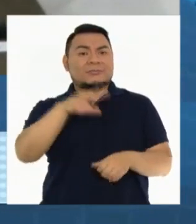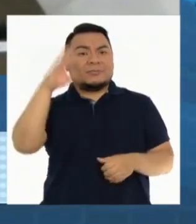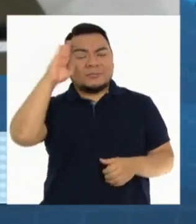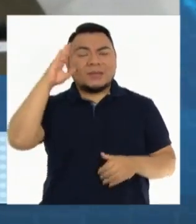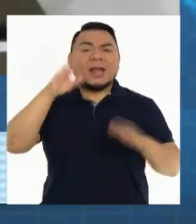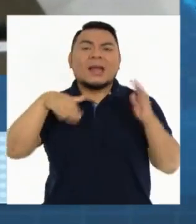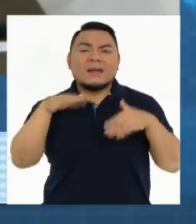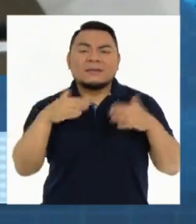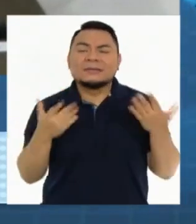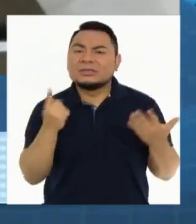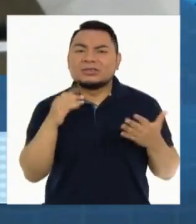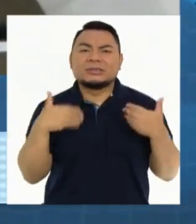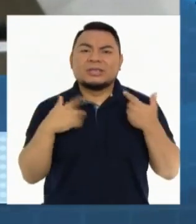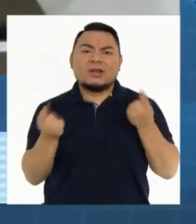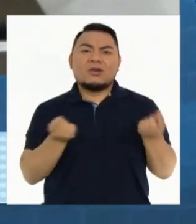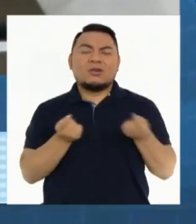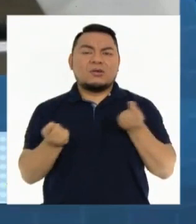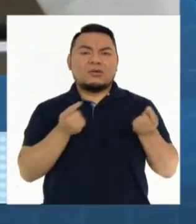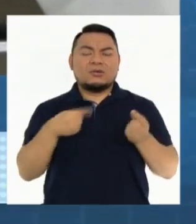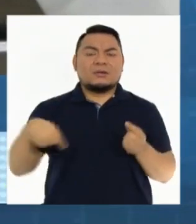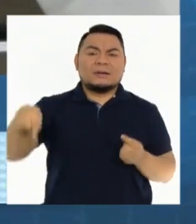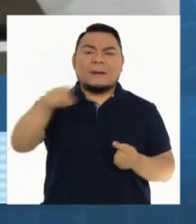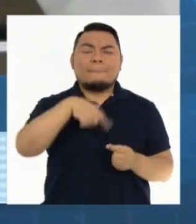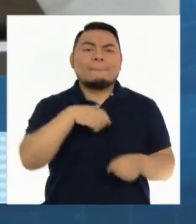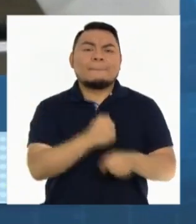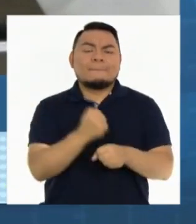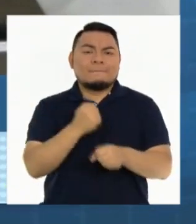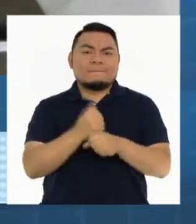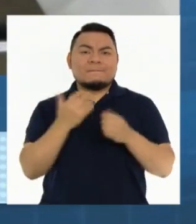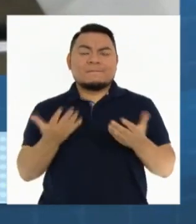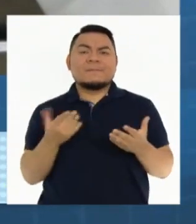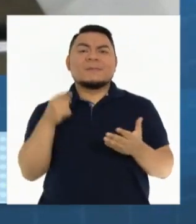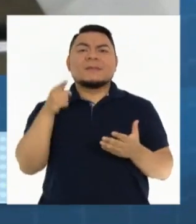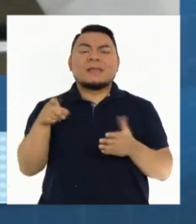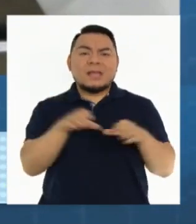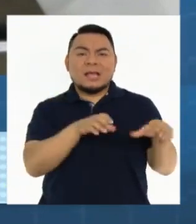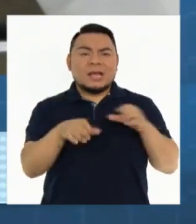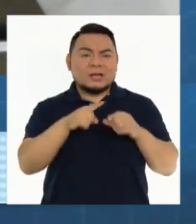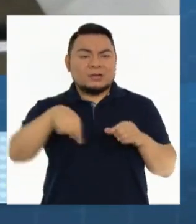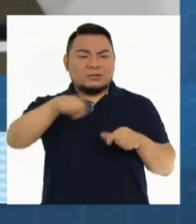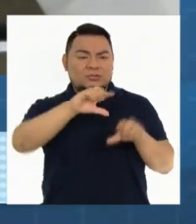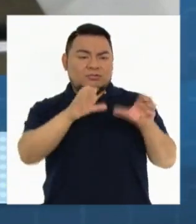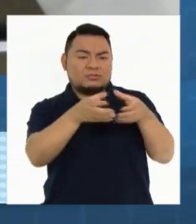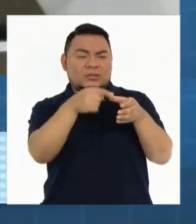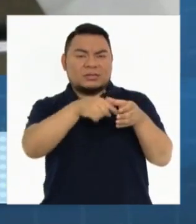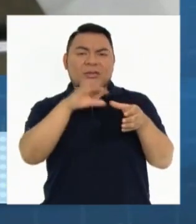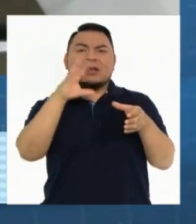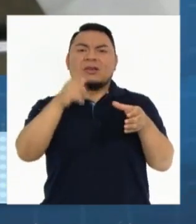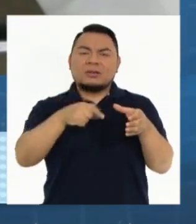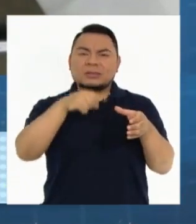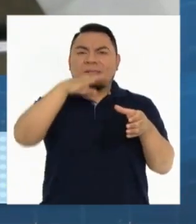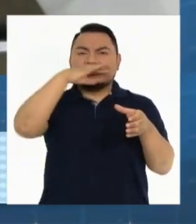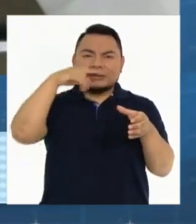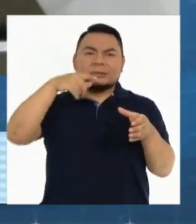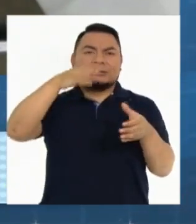no tiene control del trabajo y del accionar de estos delincuentes.